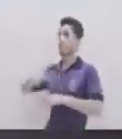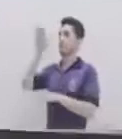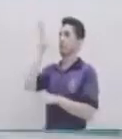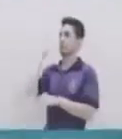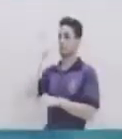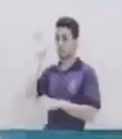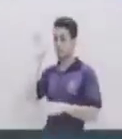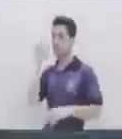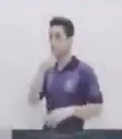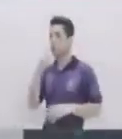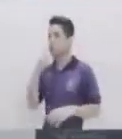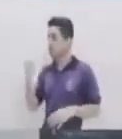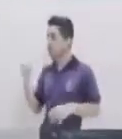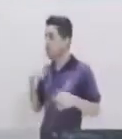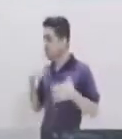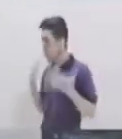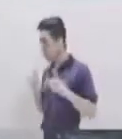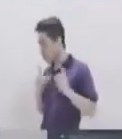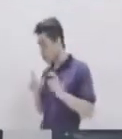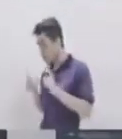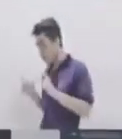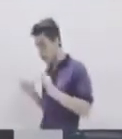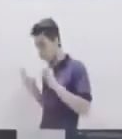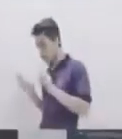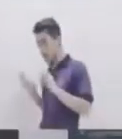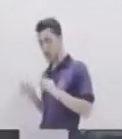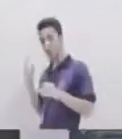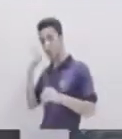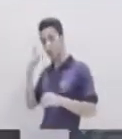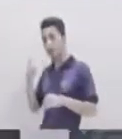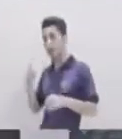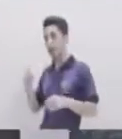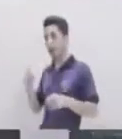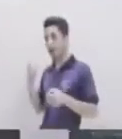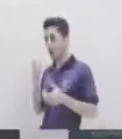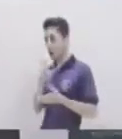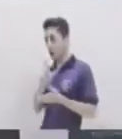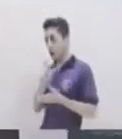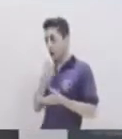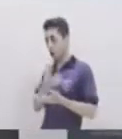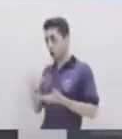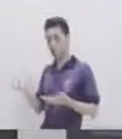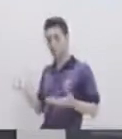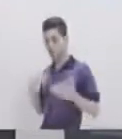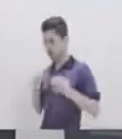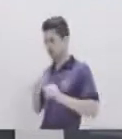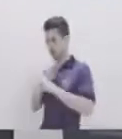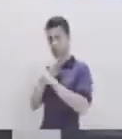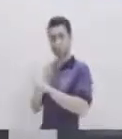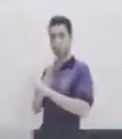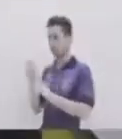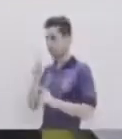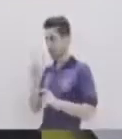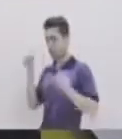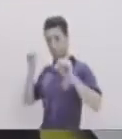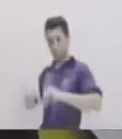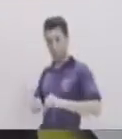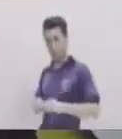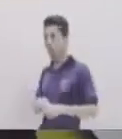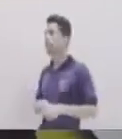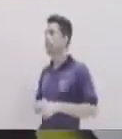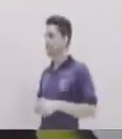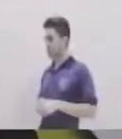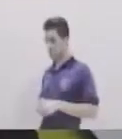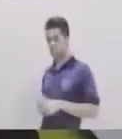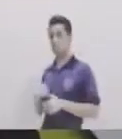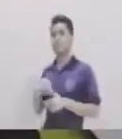Demuéstrale a tu cliente Que tomaste Los cuidados necesarios Para que tenga Un producto Seguro Y sin contaminación Y al